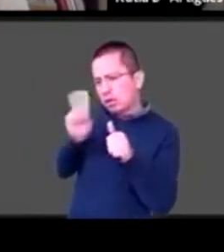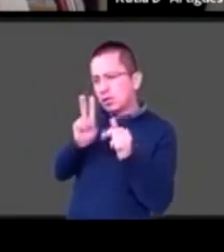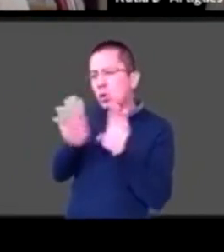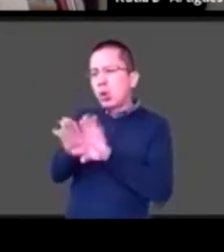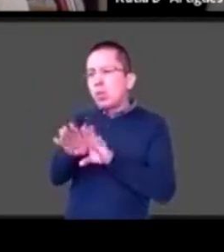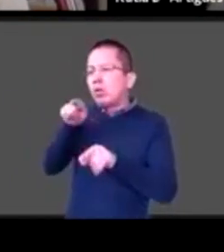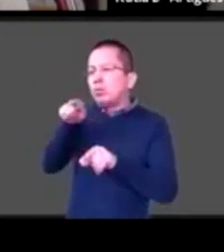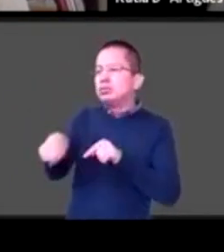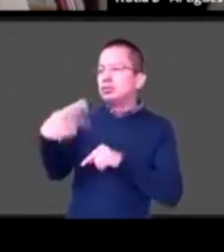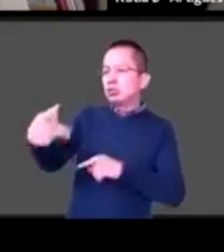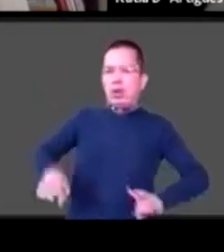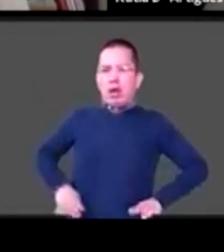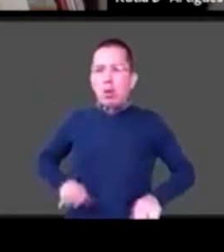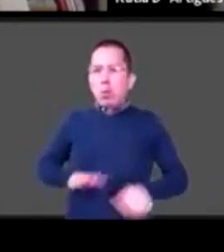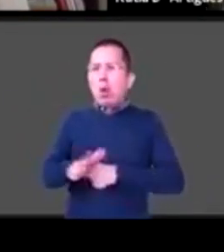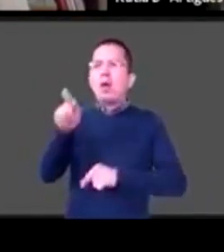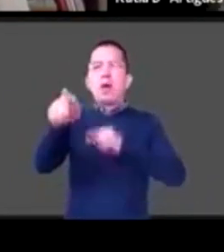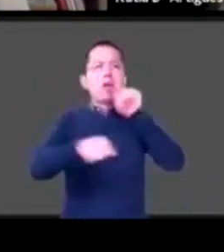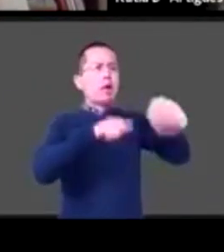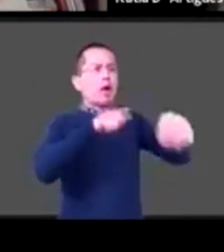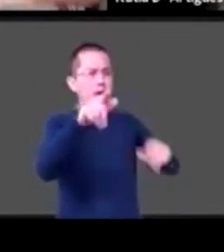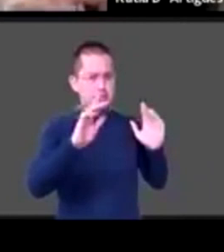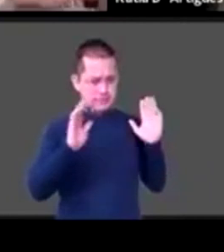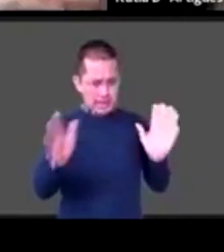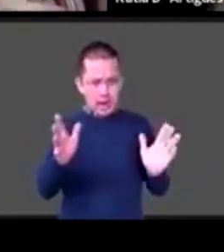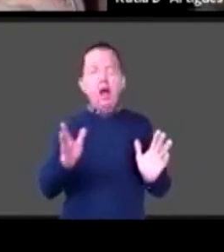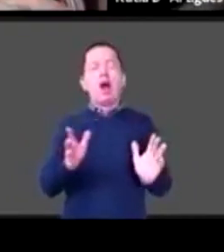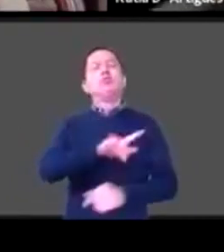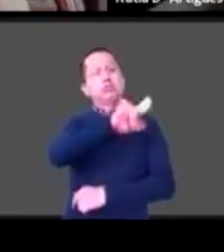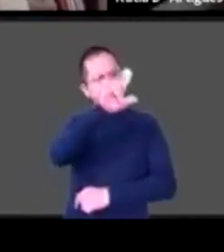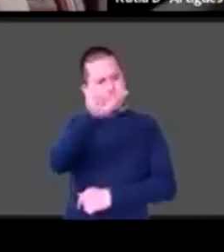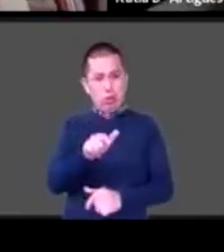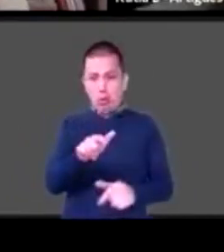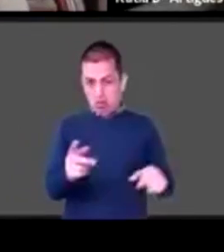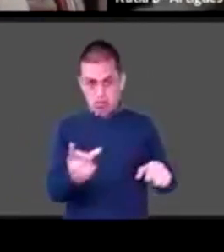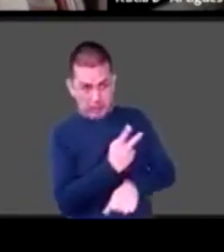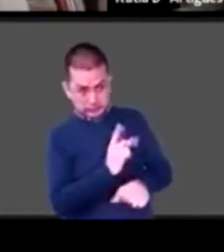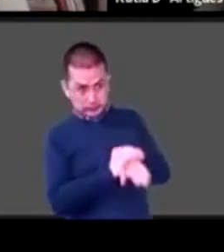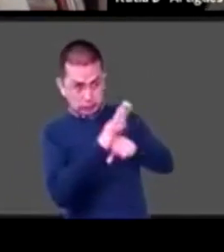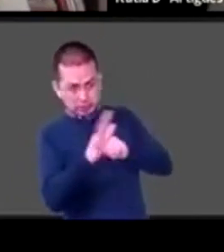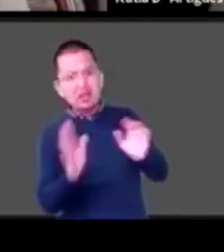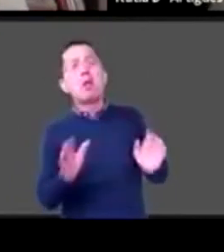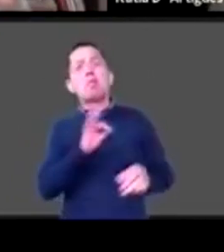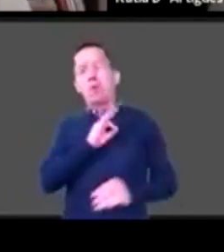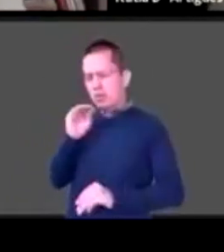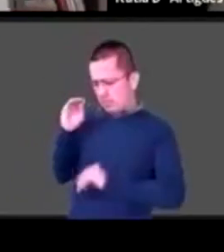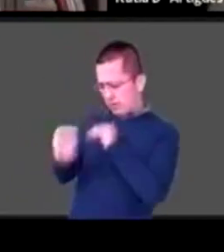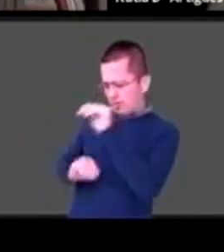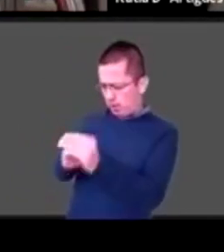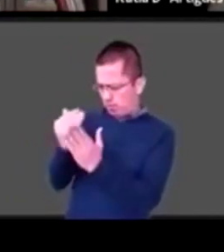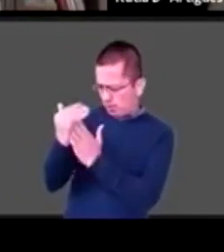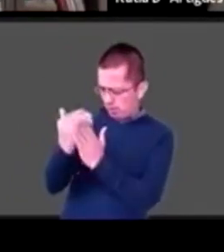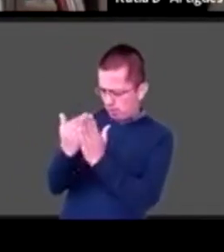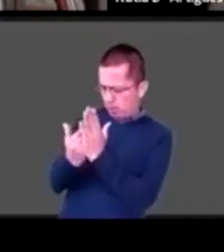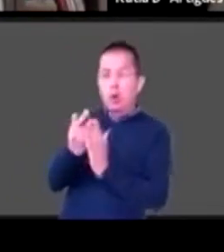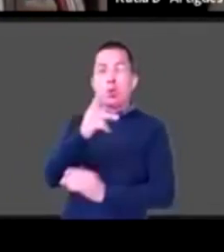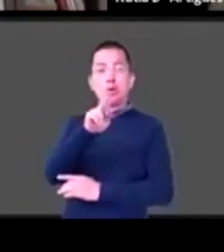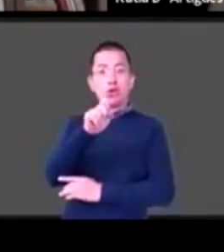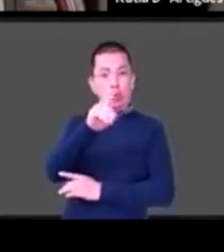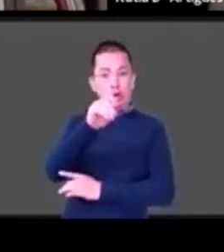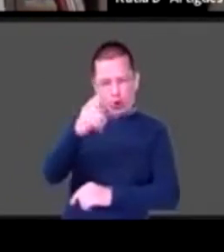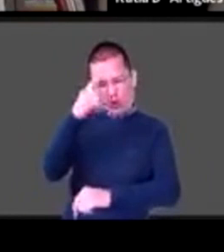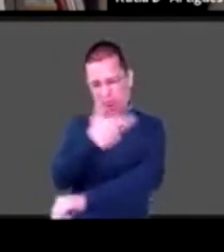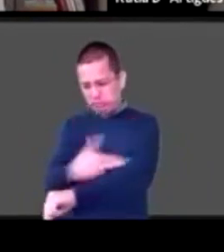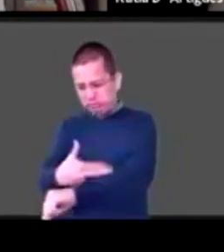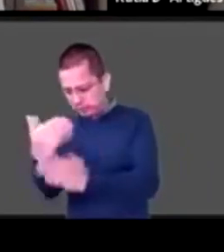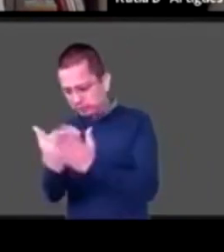pues se puedan tomar las medidas hacer los protocolos las políticas públicas necesarias porque seguramente esto